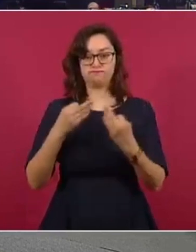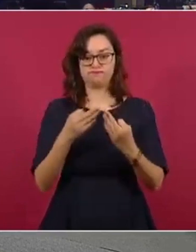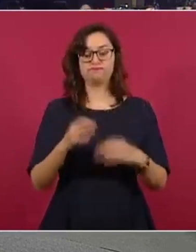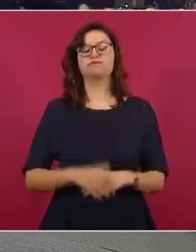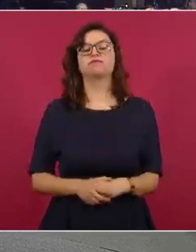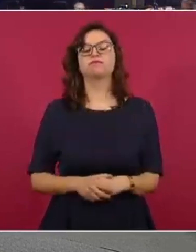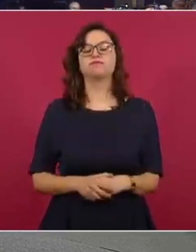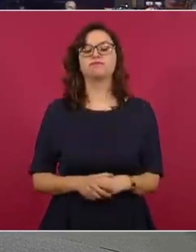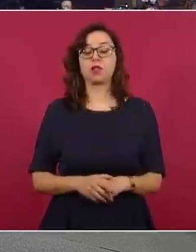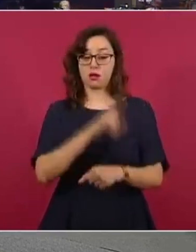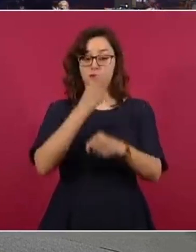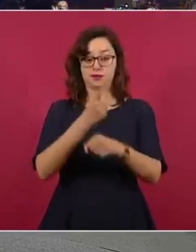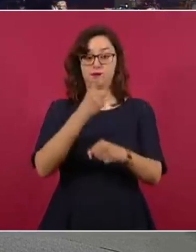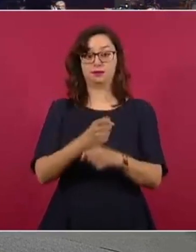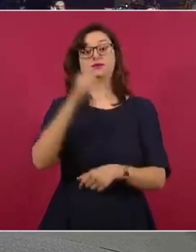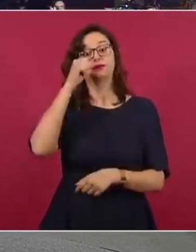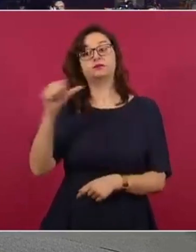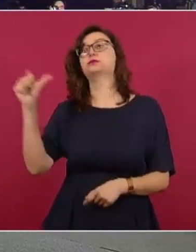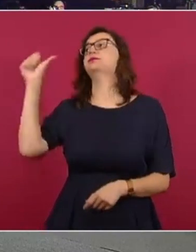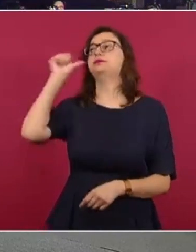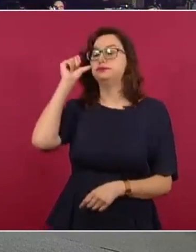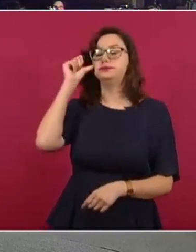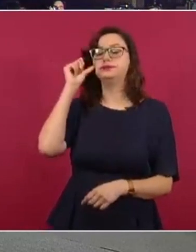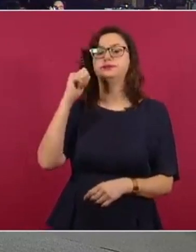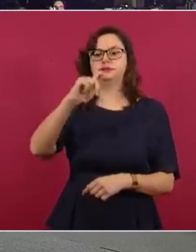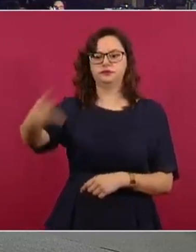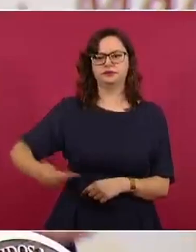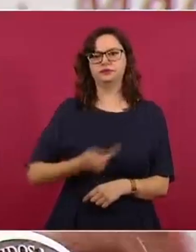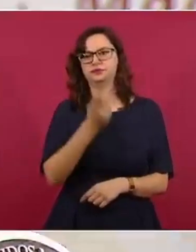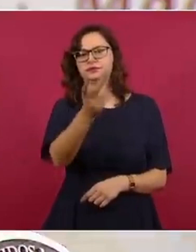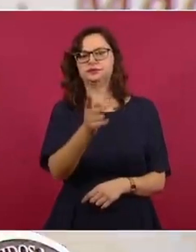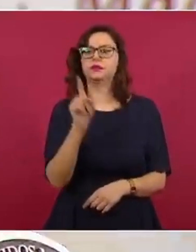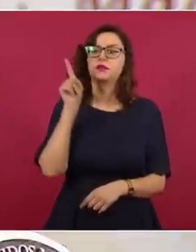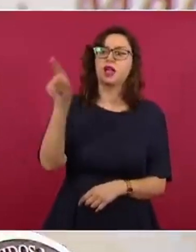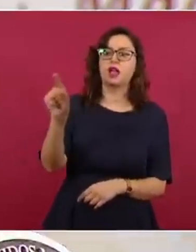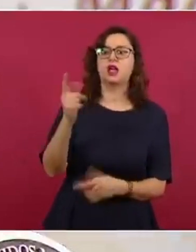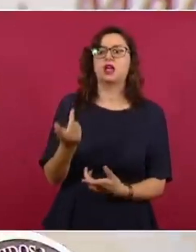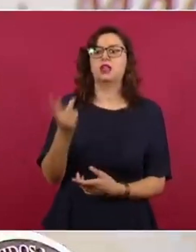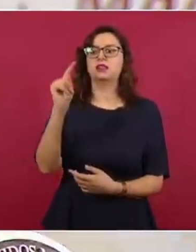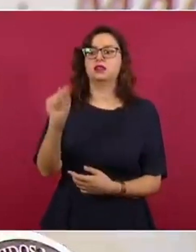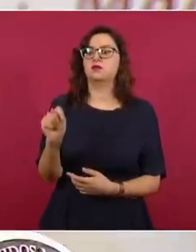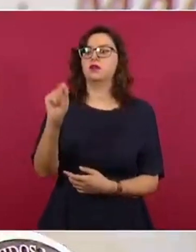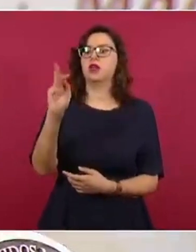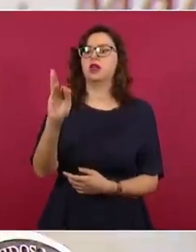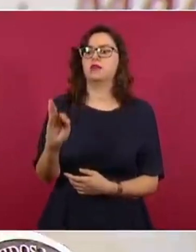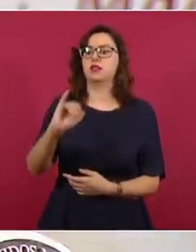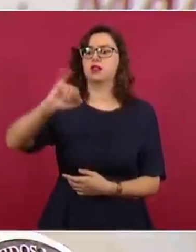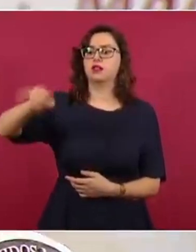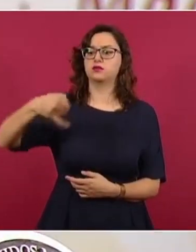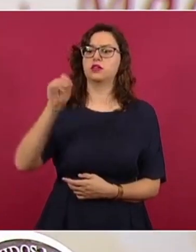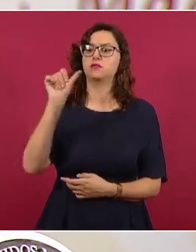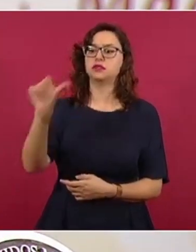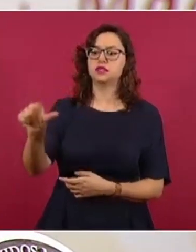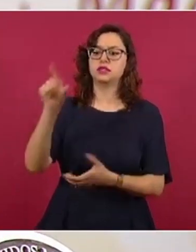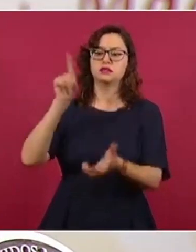de ayer respecto de 11 denuncias presentadas en contra de los magistrados del Tribunal Federal de